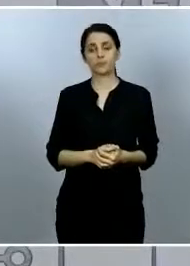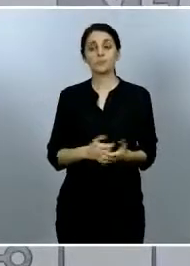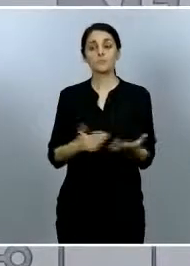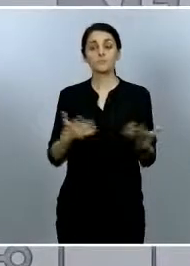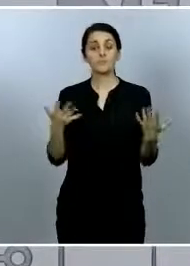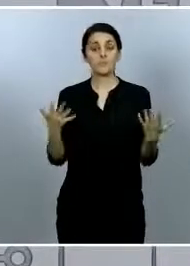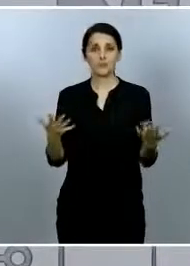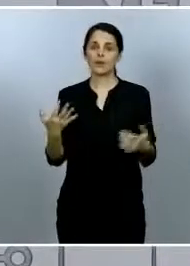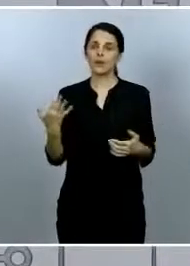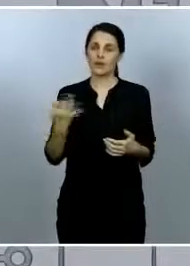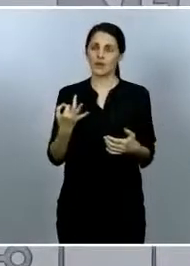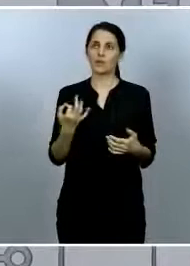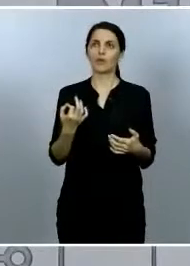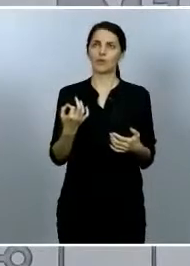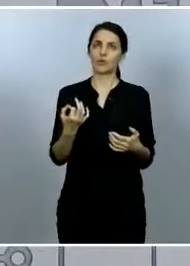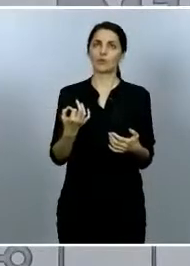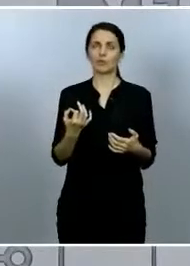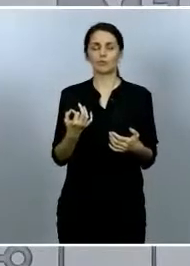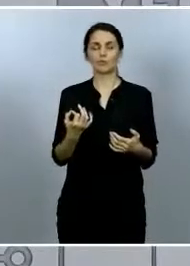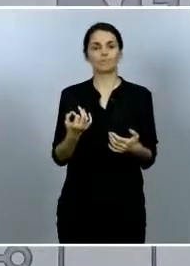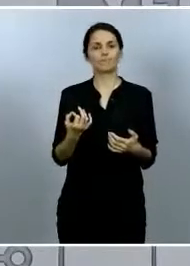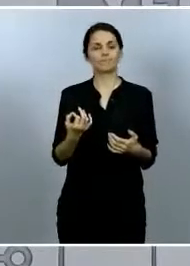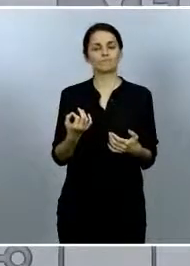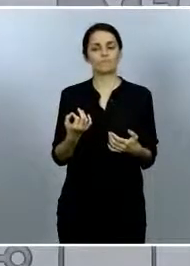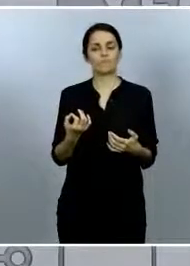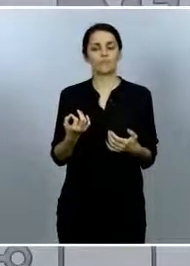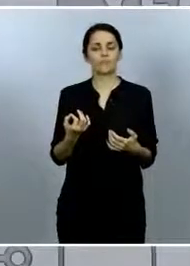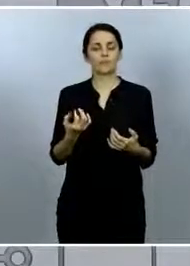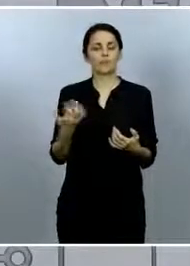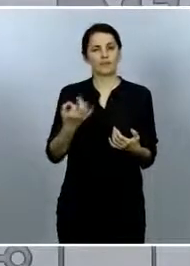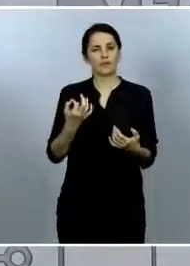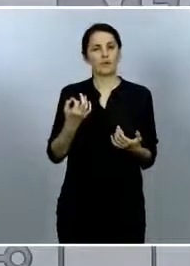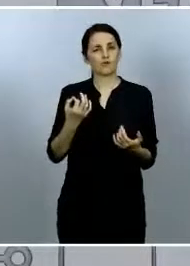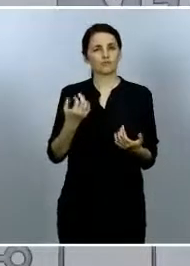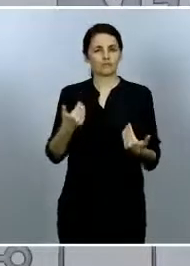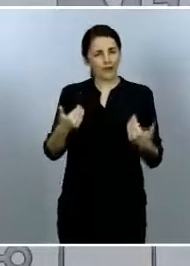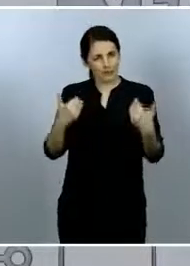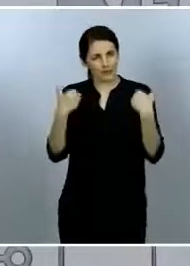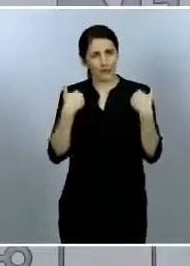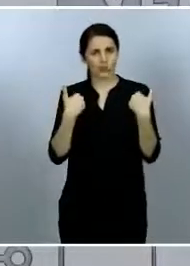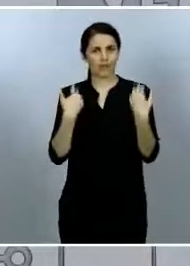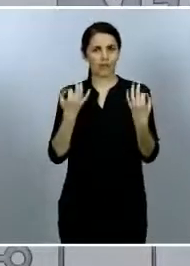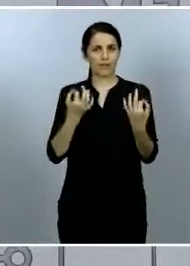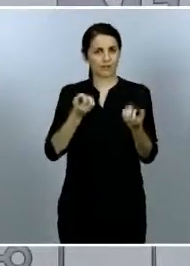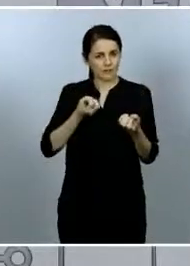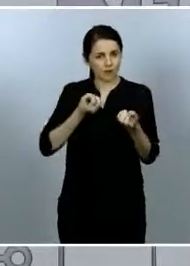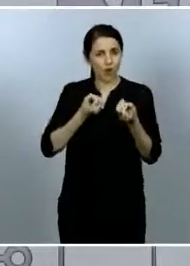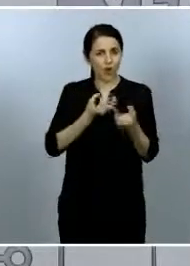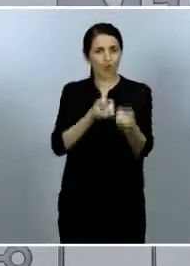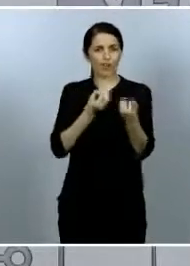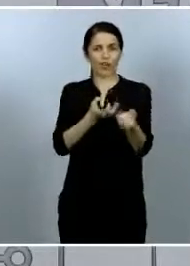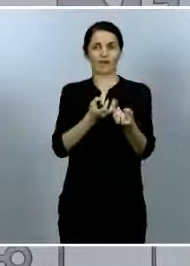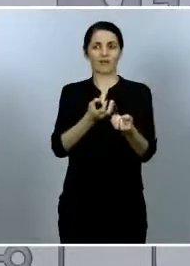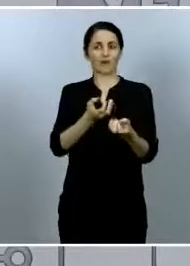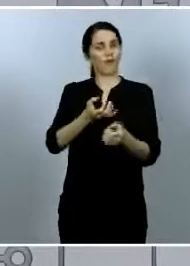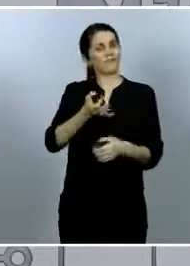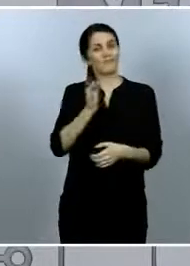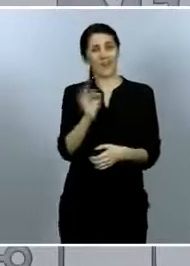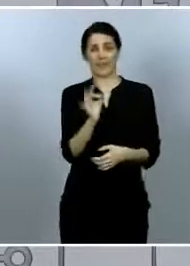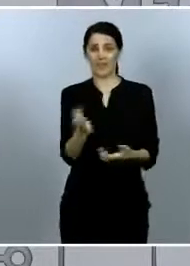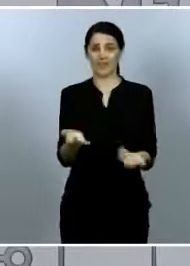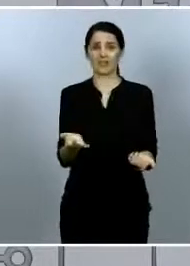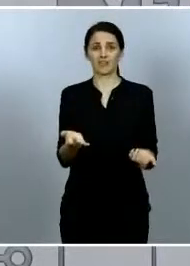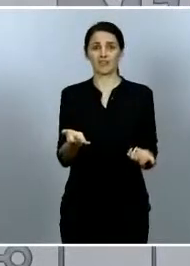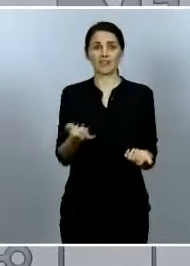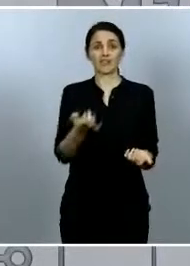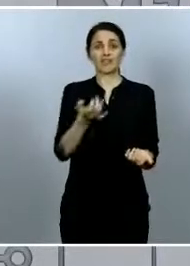que ser responsables tenemos que tratar de hacer honor a la verdad de la forma que mejor podamos cuando hay dudas